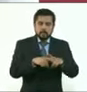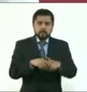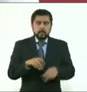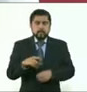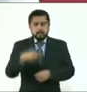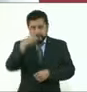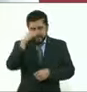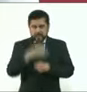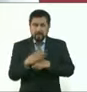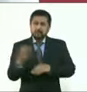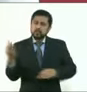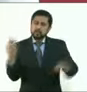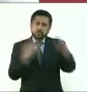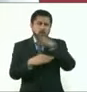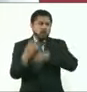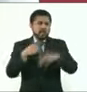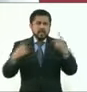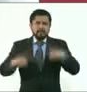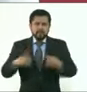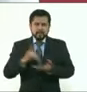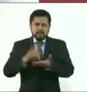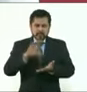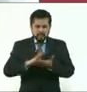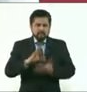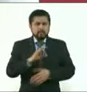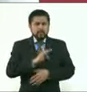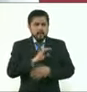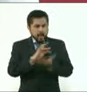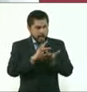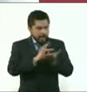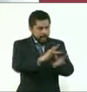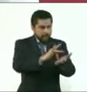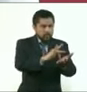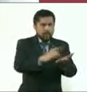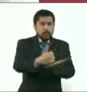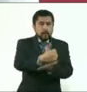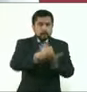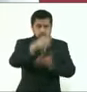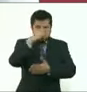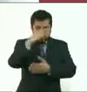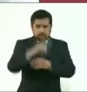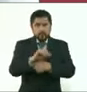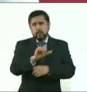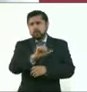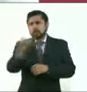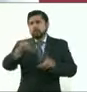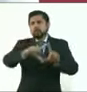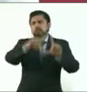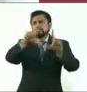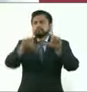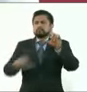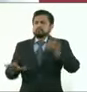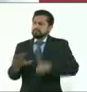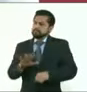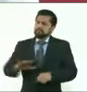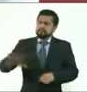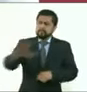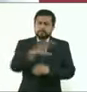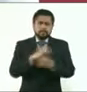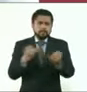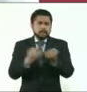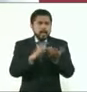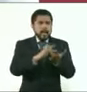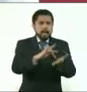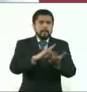decir, que todas las personas con alguna discapacidad puedan tener su apoyo en la Ciudad de México y en el resto del país, como programas